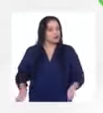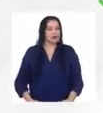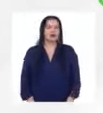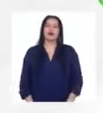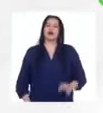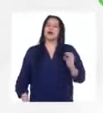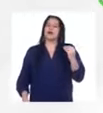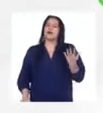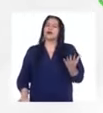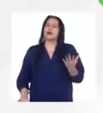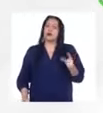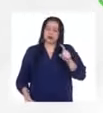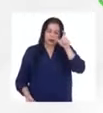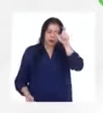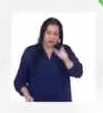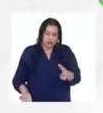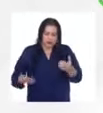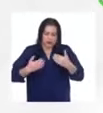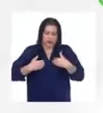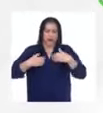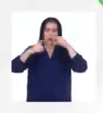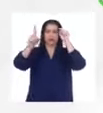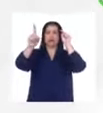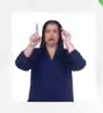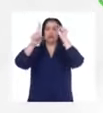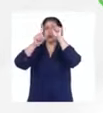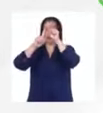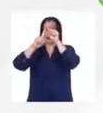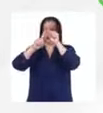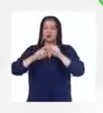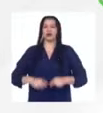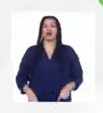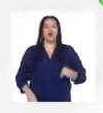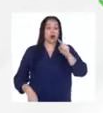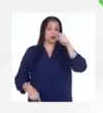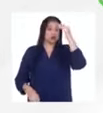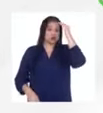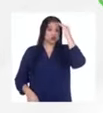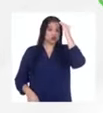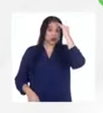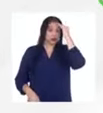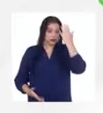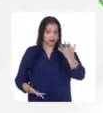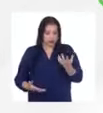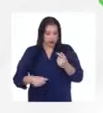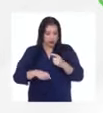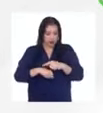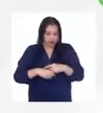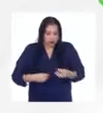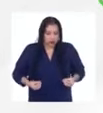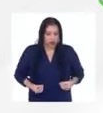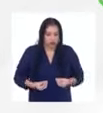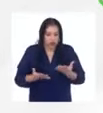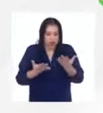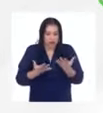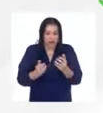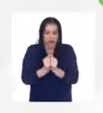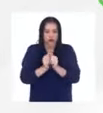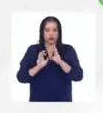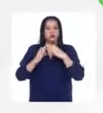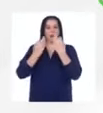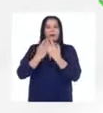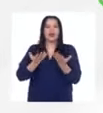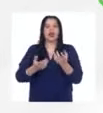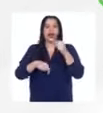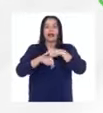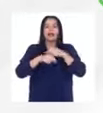porque cuando tú tienes un propósito cuando tú sabes que el tiempo que tú estás poniendo con tu familia con tu